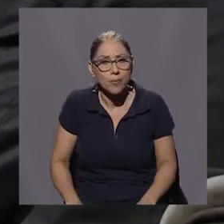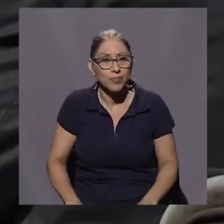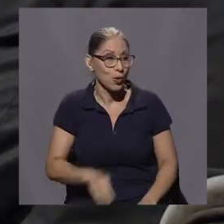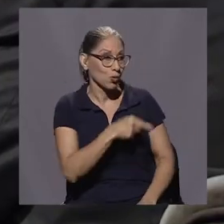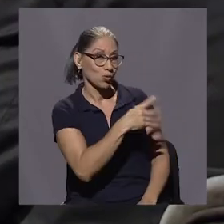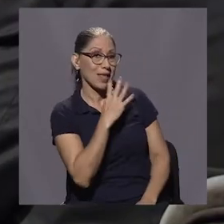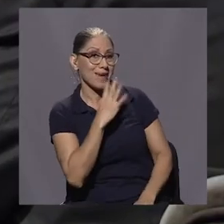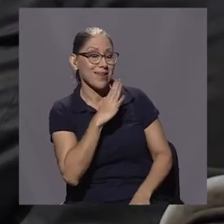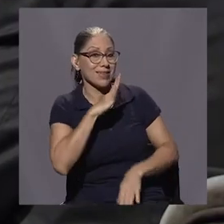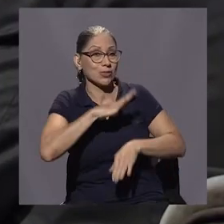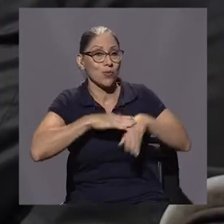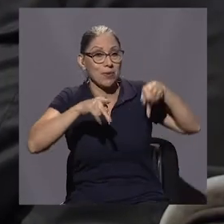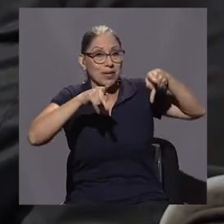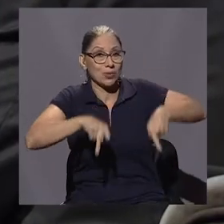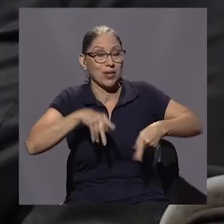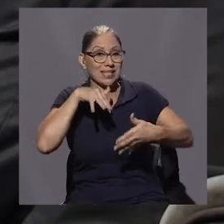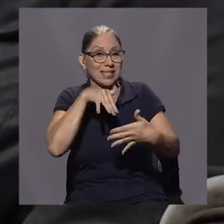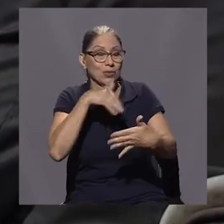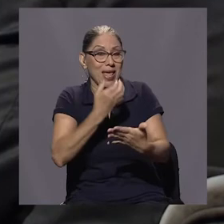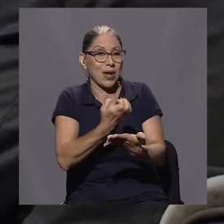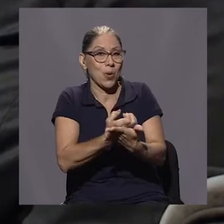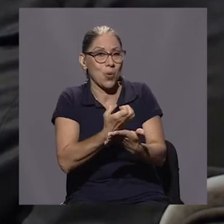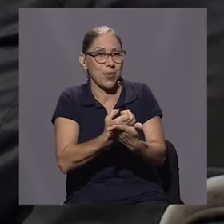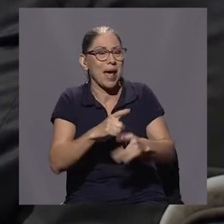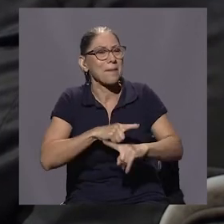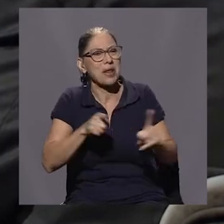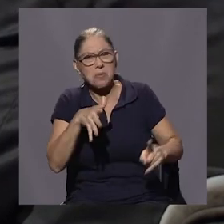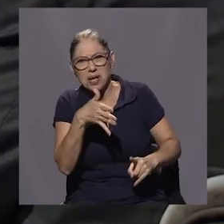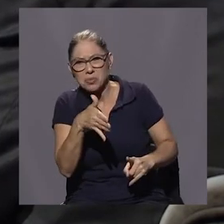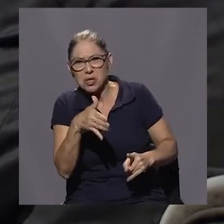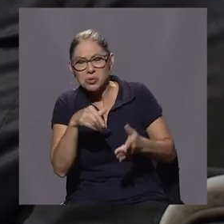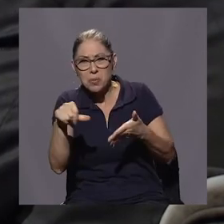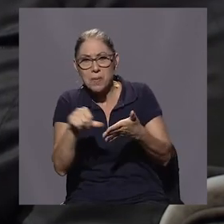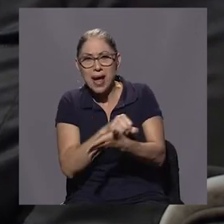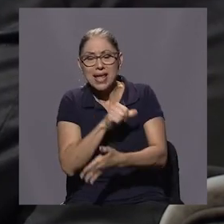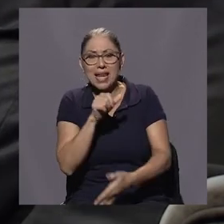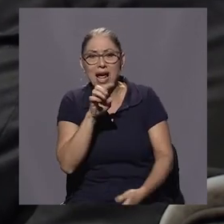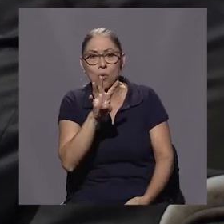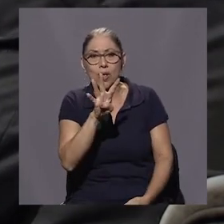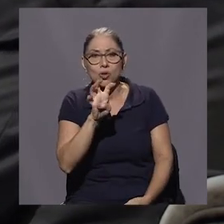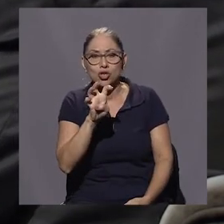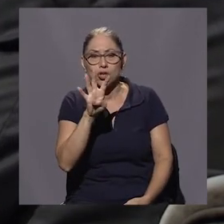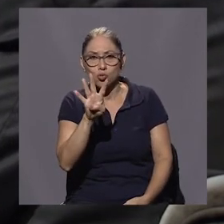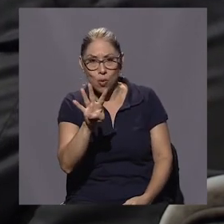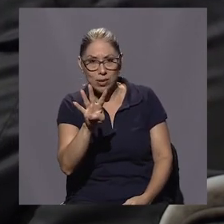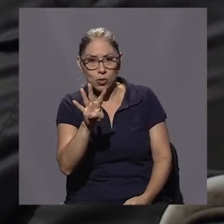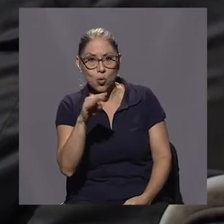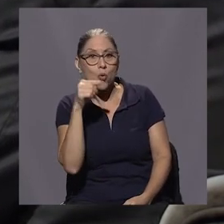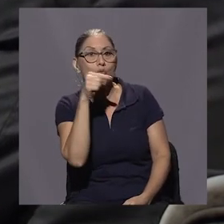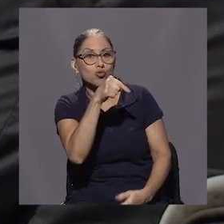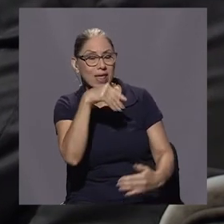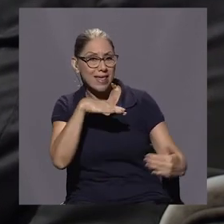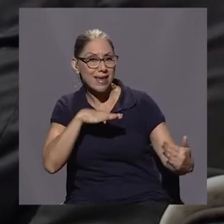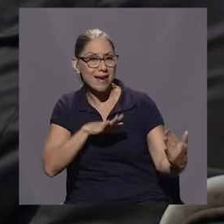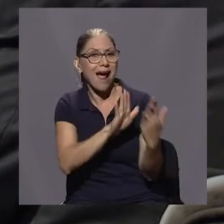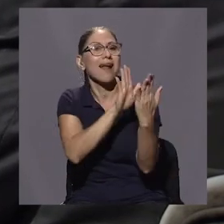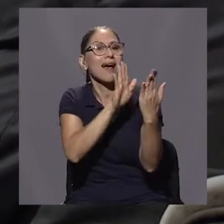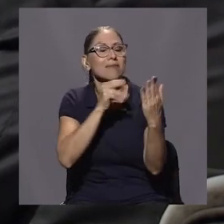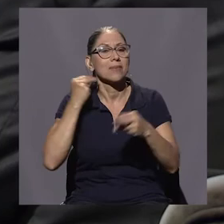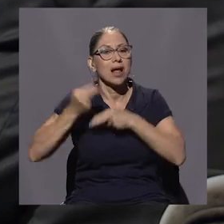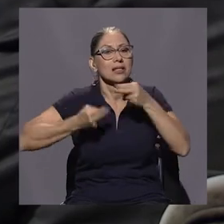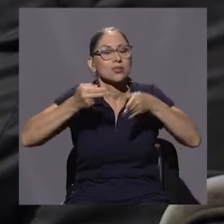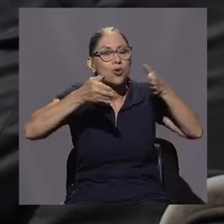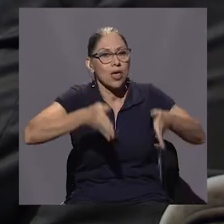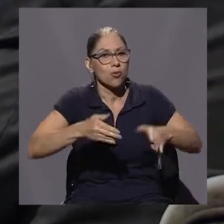economía, pero ahí por la página 404 más o menos usted encara al